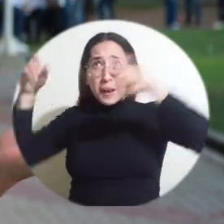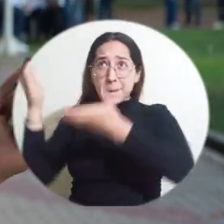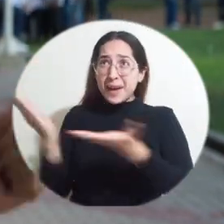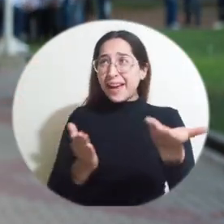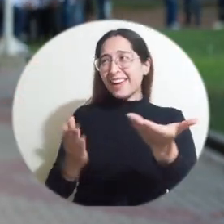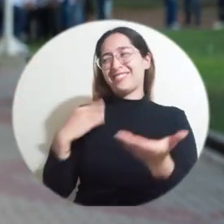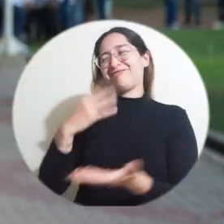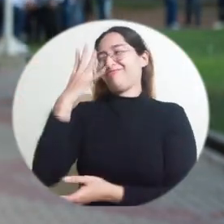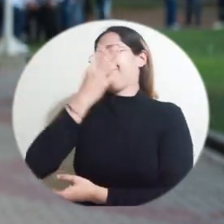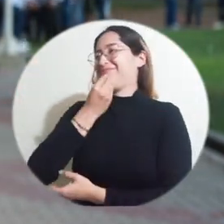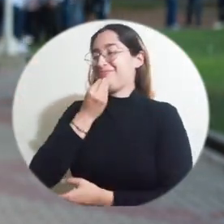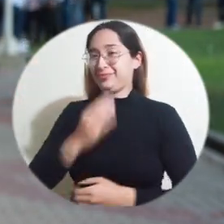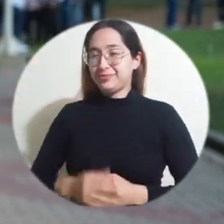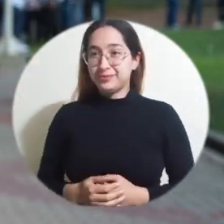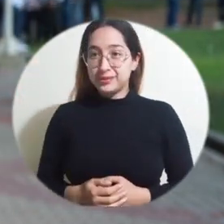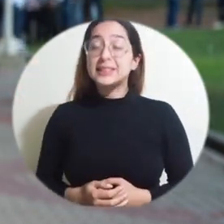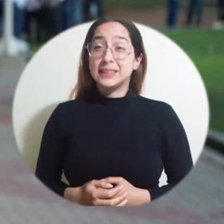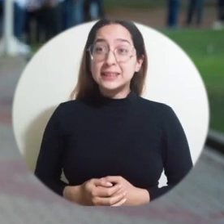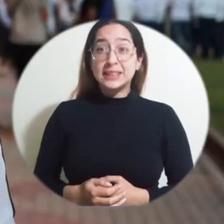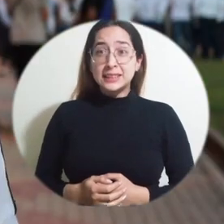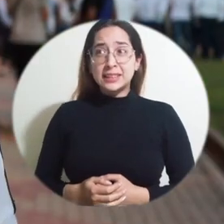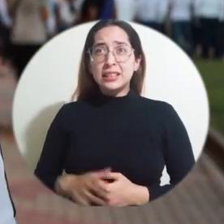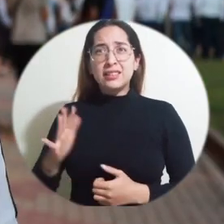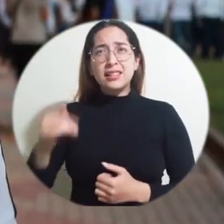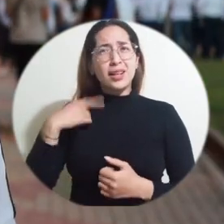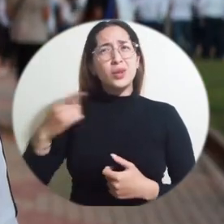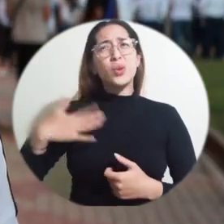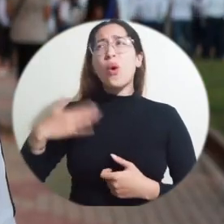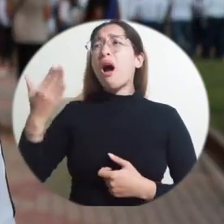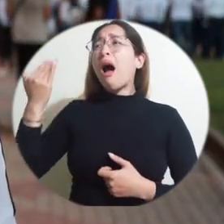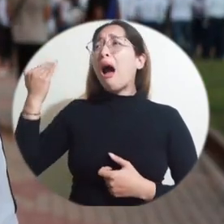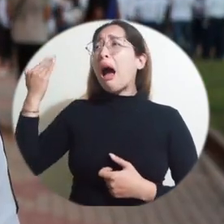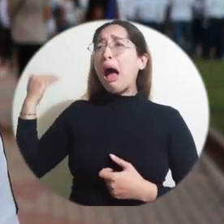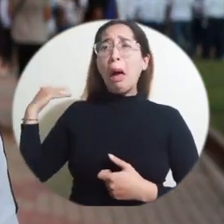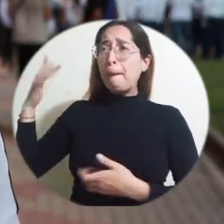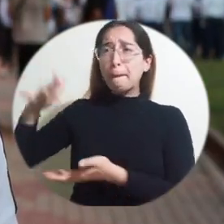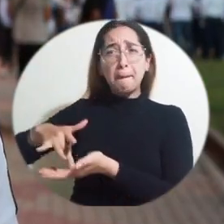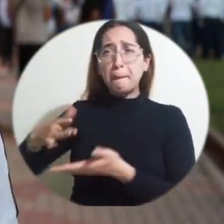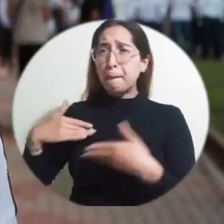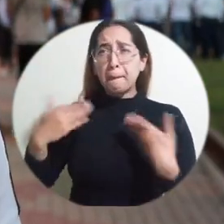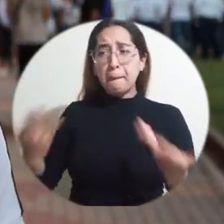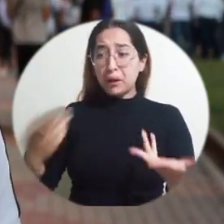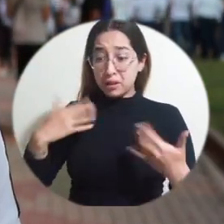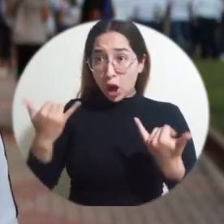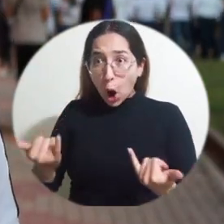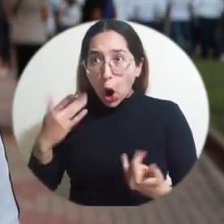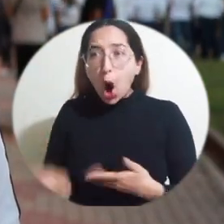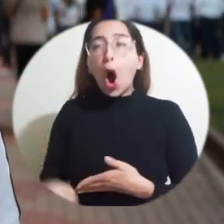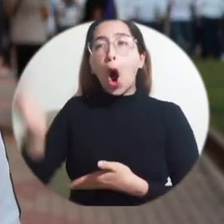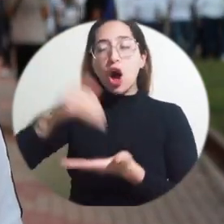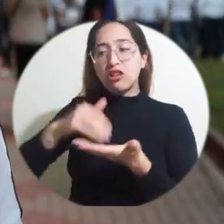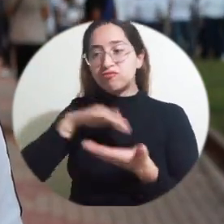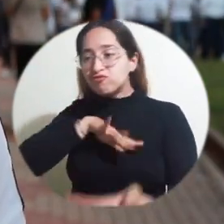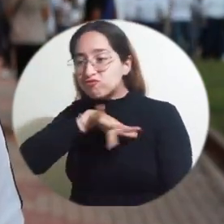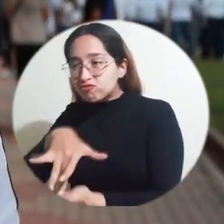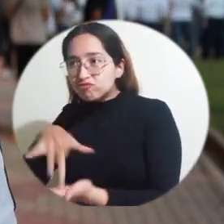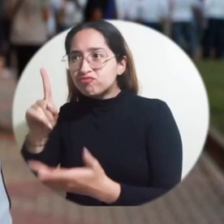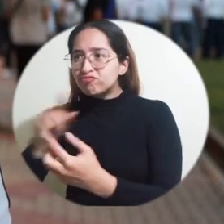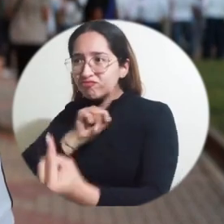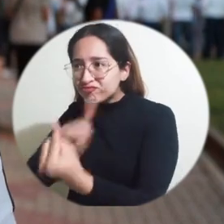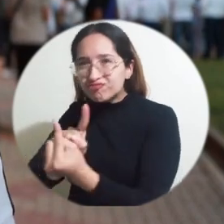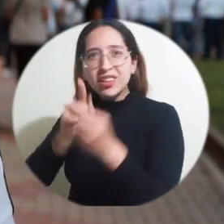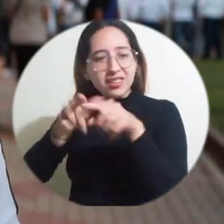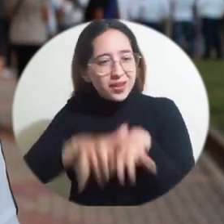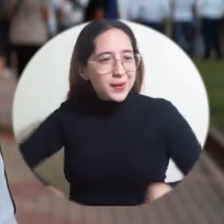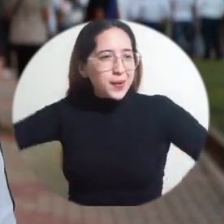Ese letrero de bienvenidos fue muy agradable. Y con nostálgico porque hace rato que ya yo no venía a la Universidad del Magdalena, hoy me